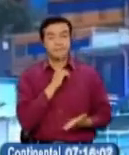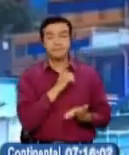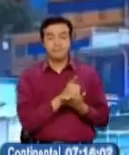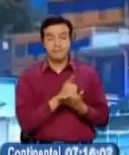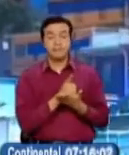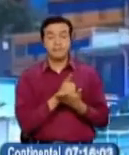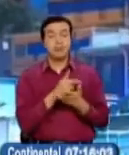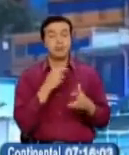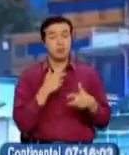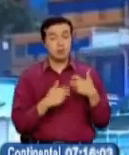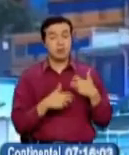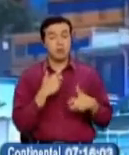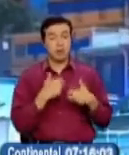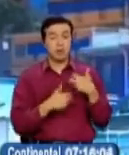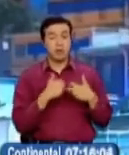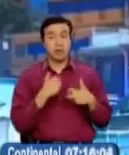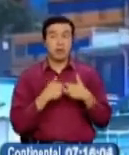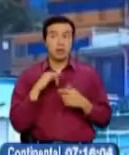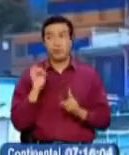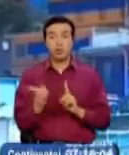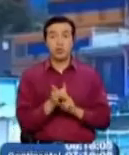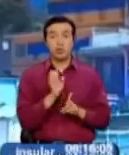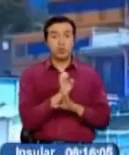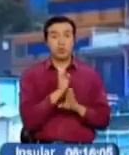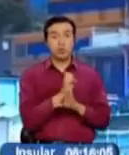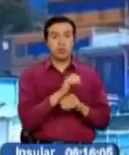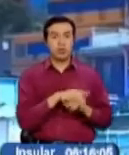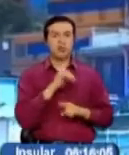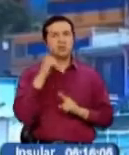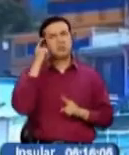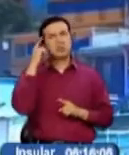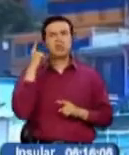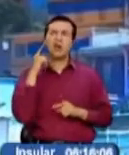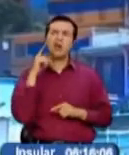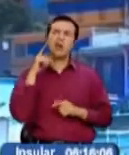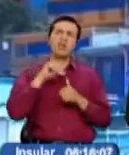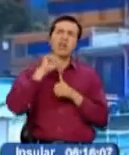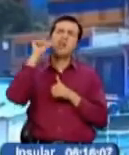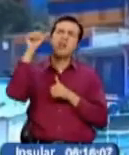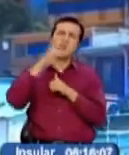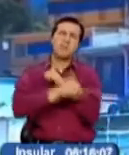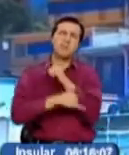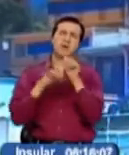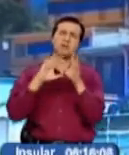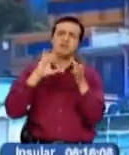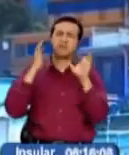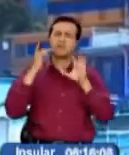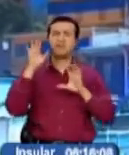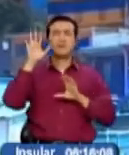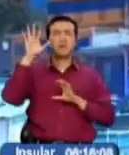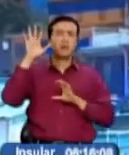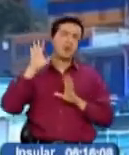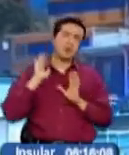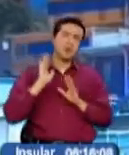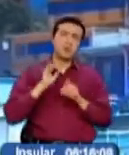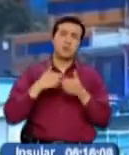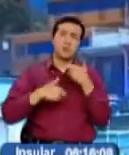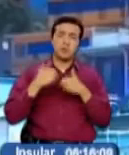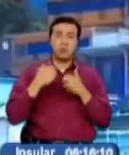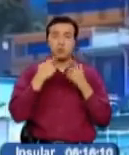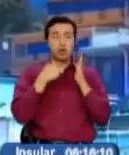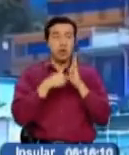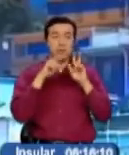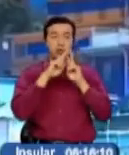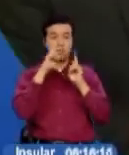impacto en nuestro contexto. El engaño es pensar que son hechos aislados, lejanos, que no nos competen. Y si hablamos de la paz, Jorge,